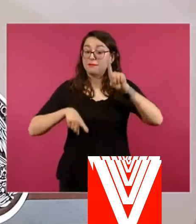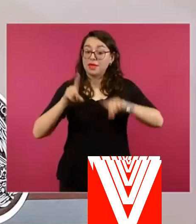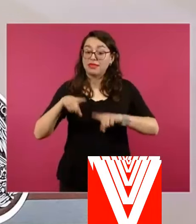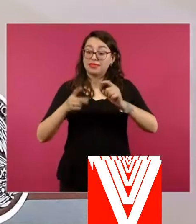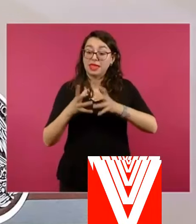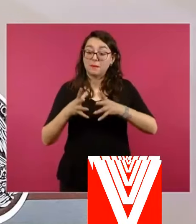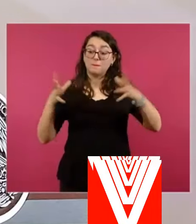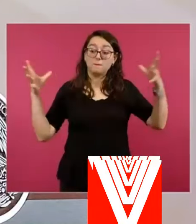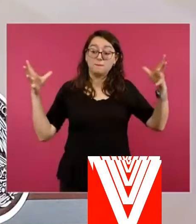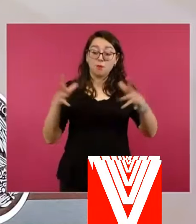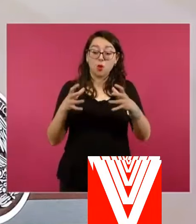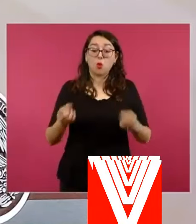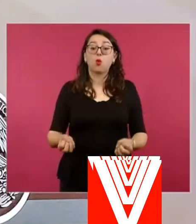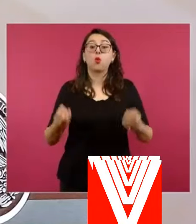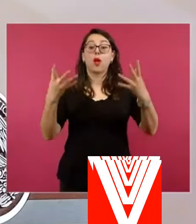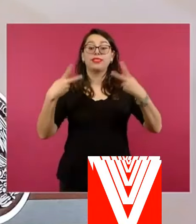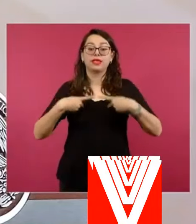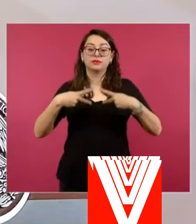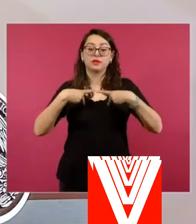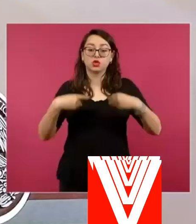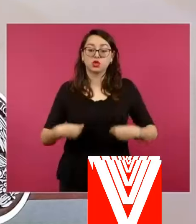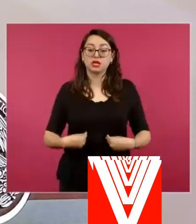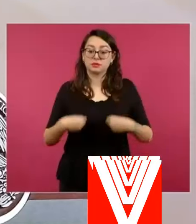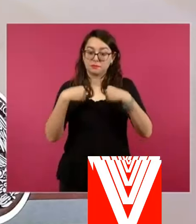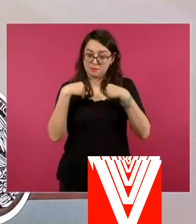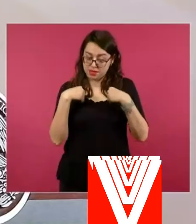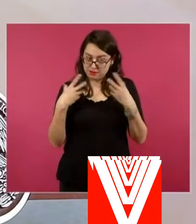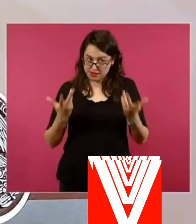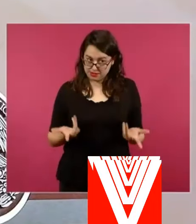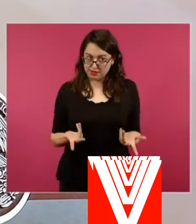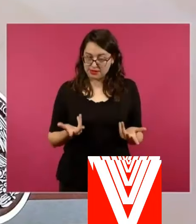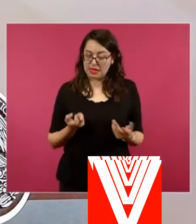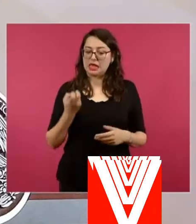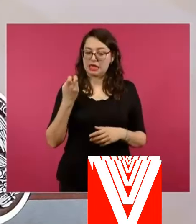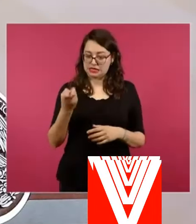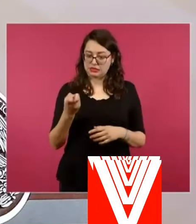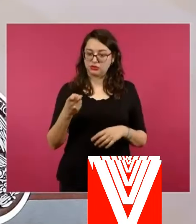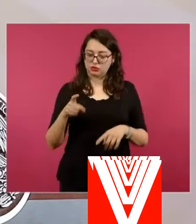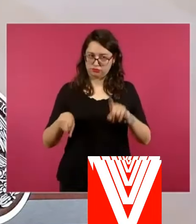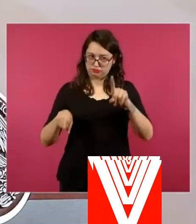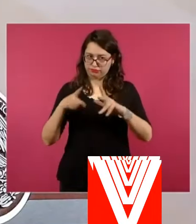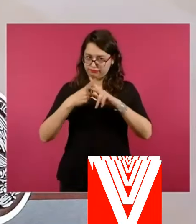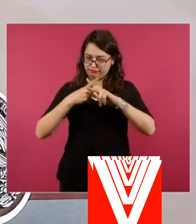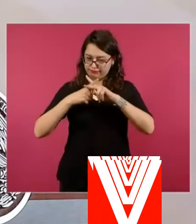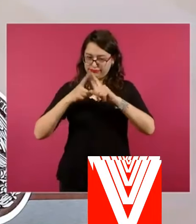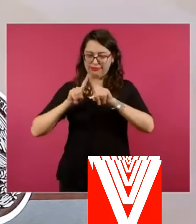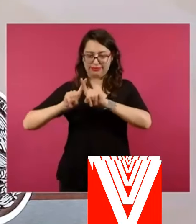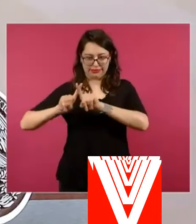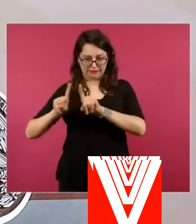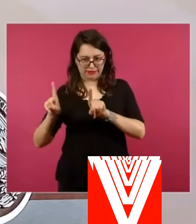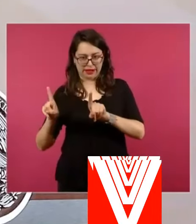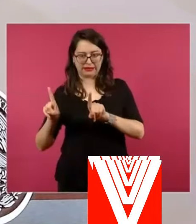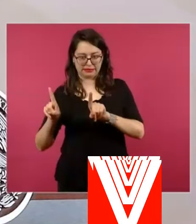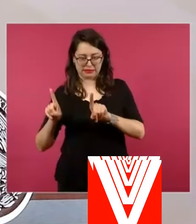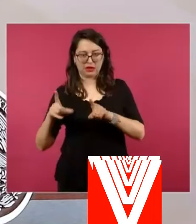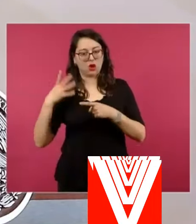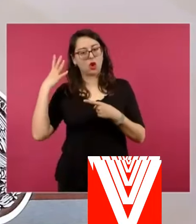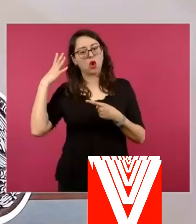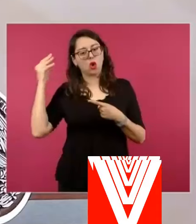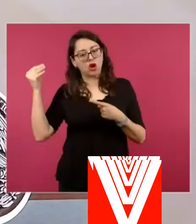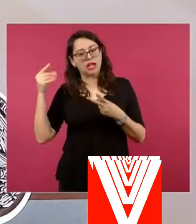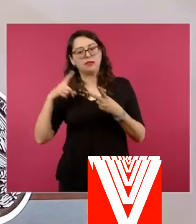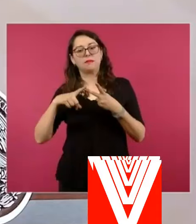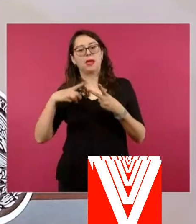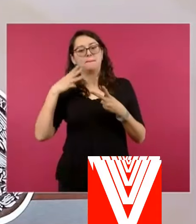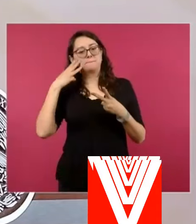Manzanillo, que ahí hay homicidios. Y bueno, también ya